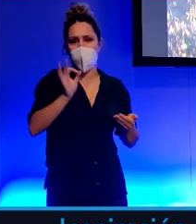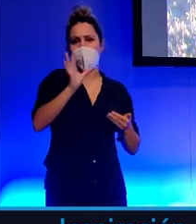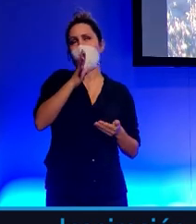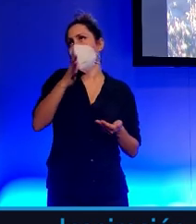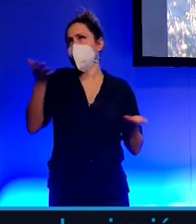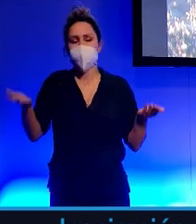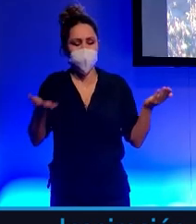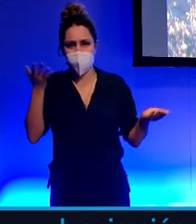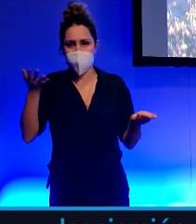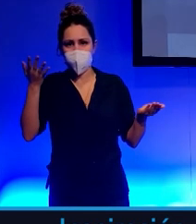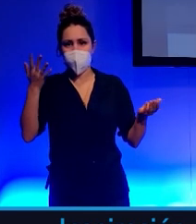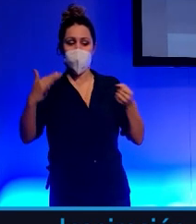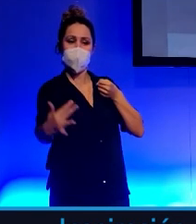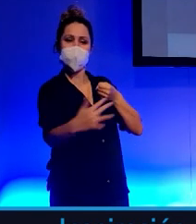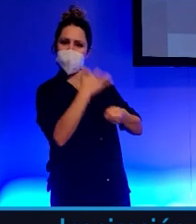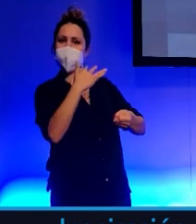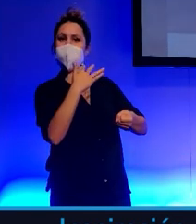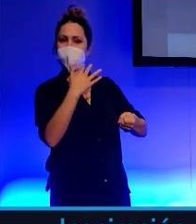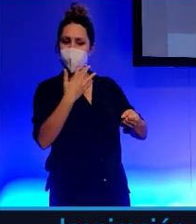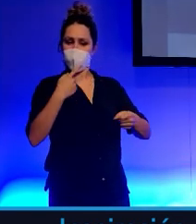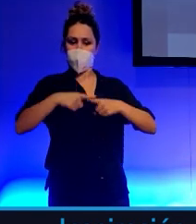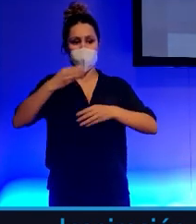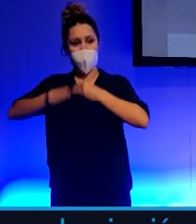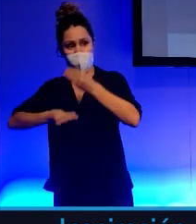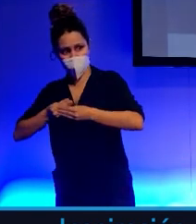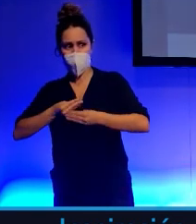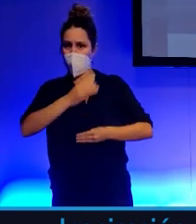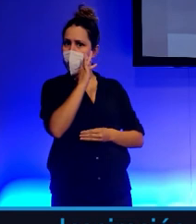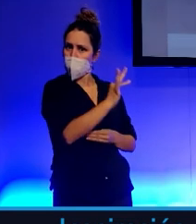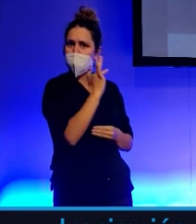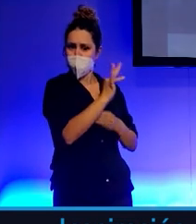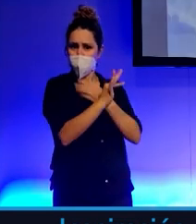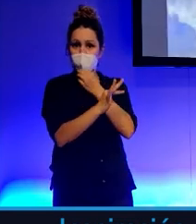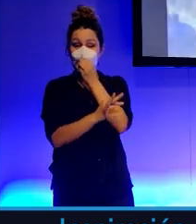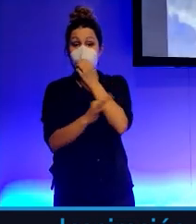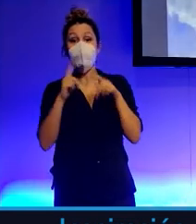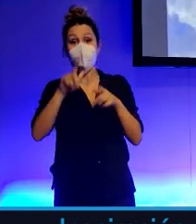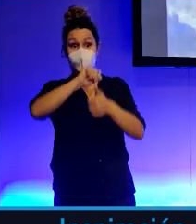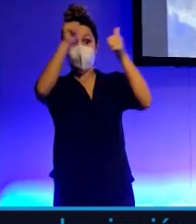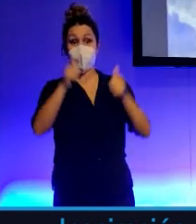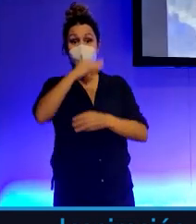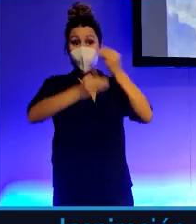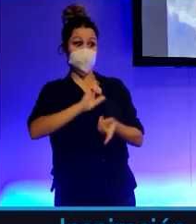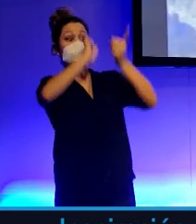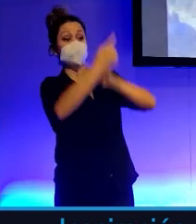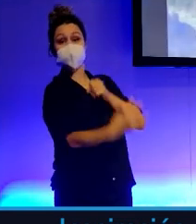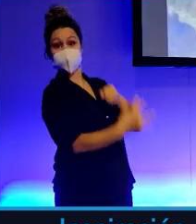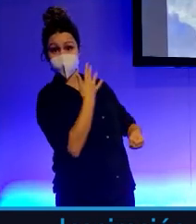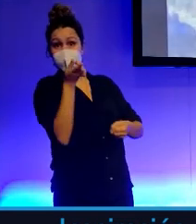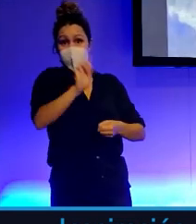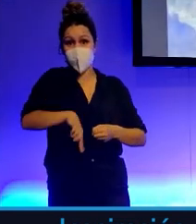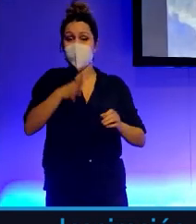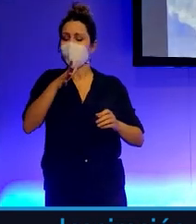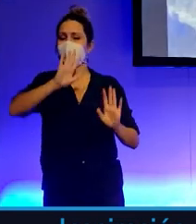sea porque impacta positivamente en lo que hacemos y en cómo lo hacemos. Estamos viendo cambios importantes,